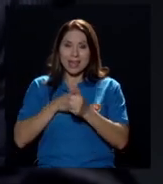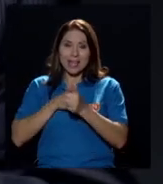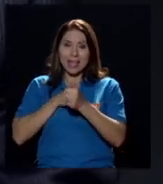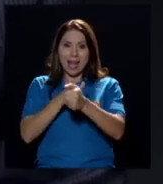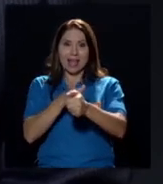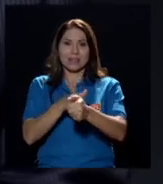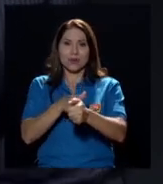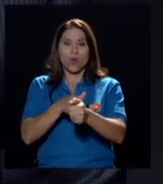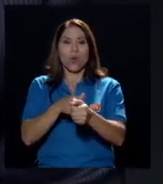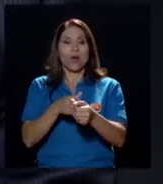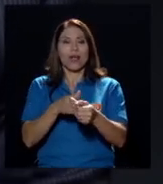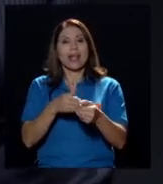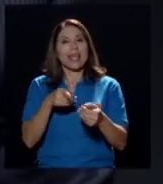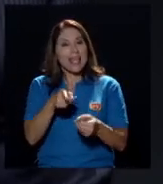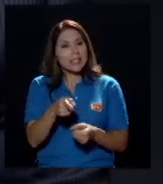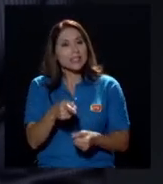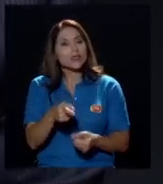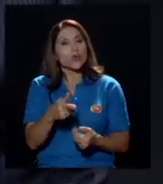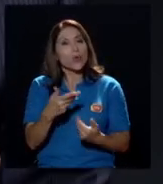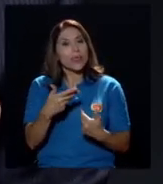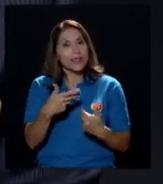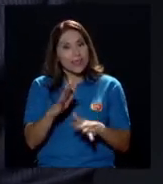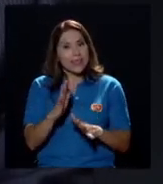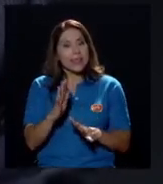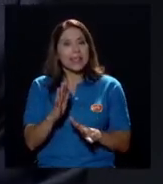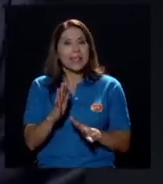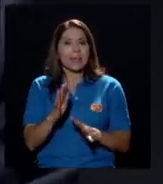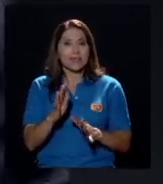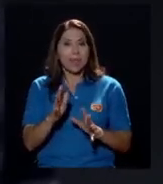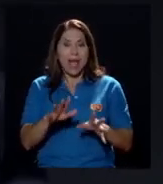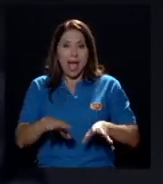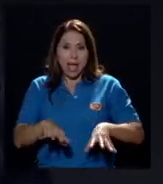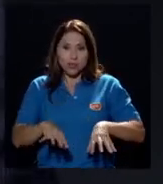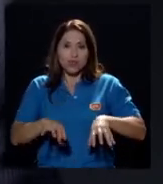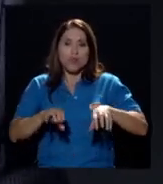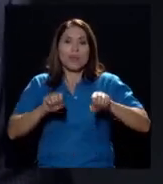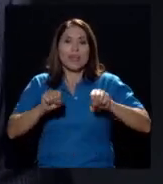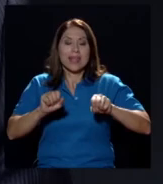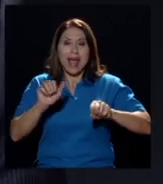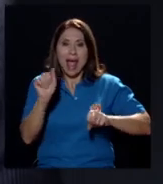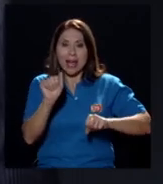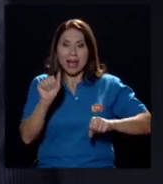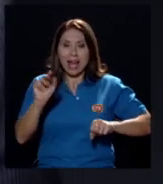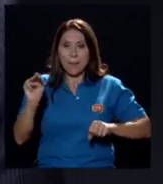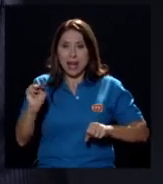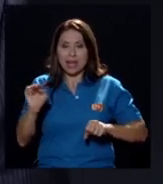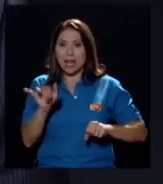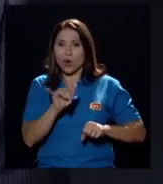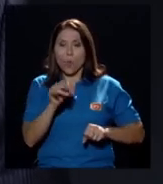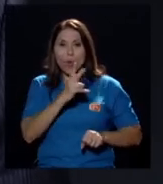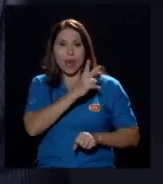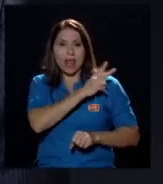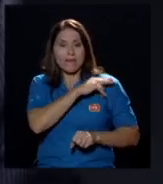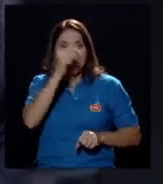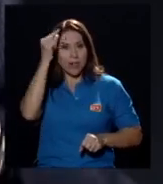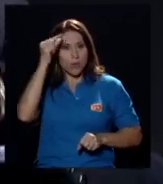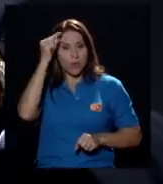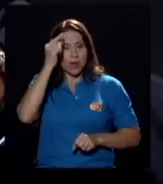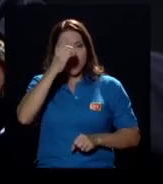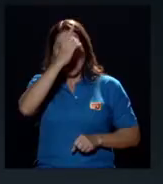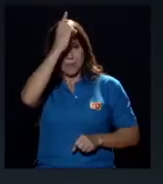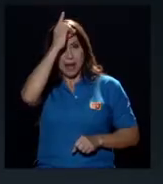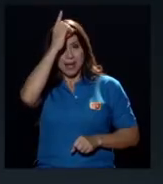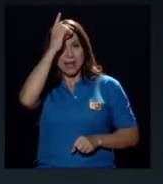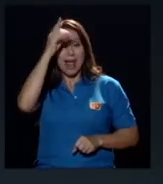lo menos hasta un cierto punto asumir Angela Merkel como jefe del gobierno en Alemania es